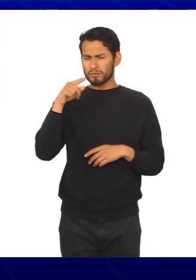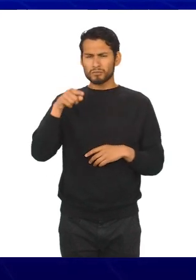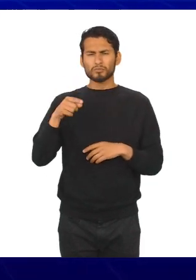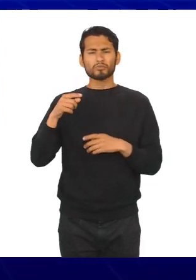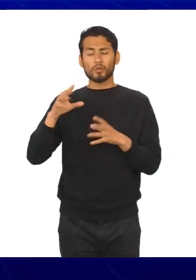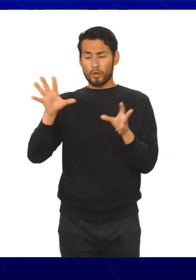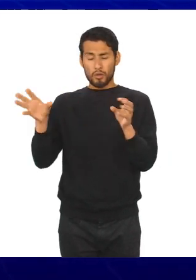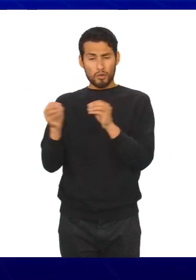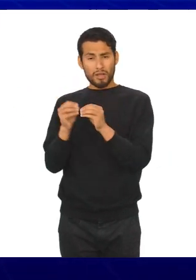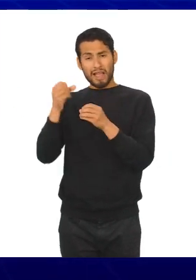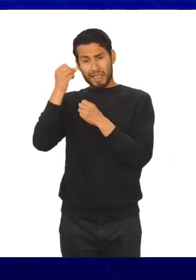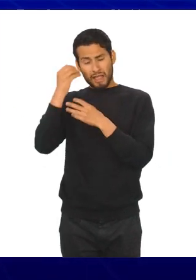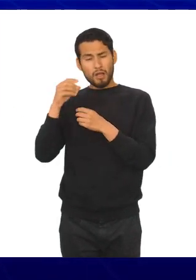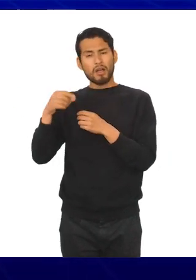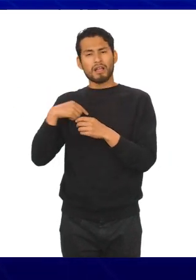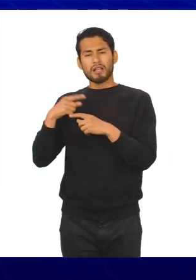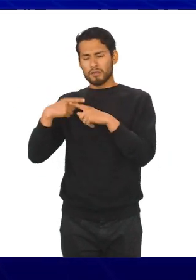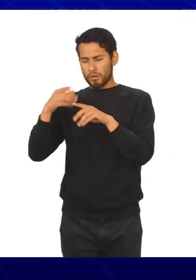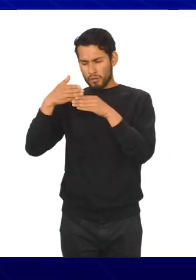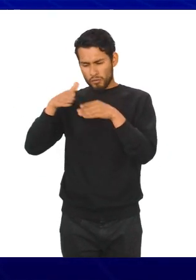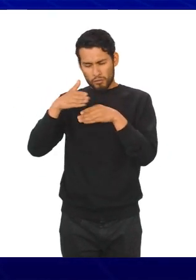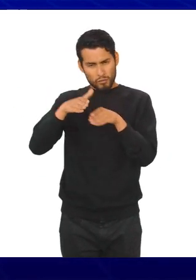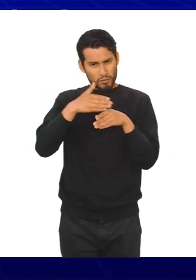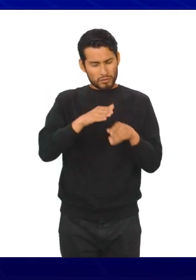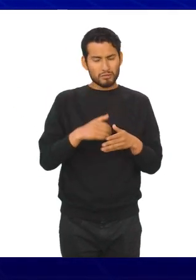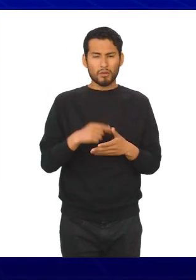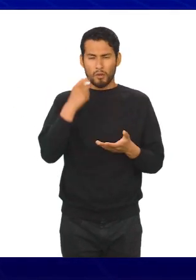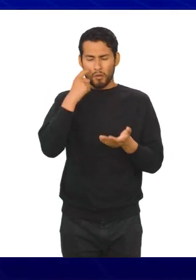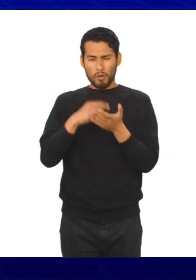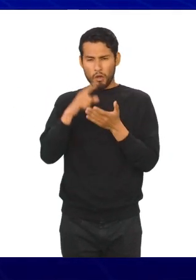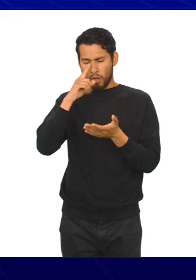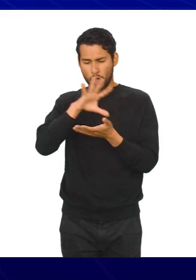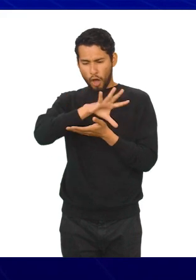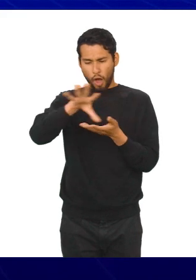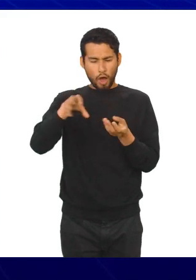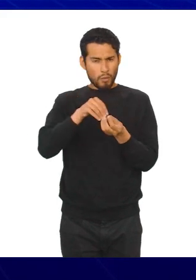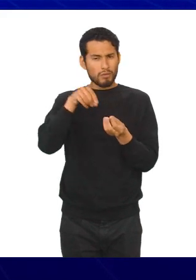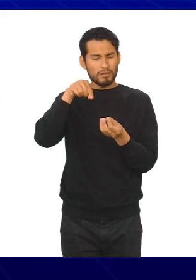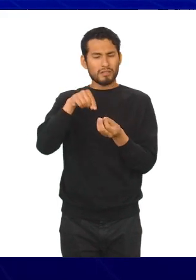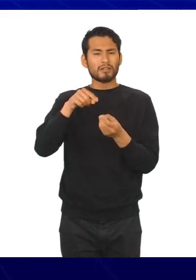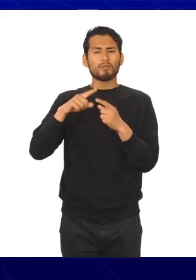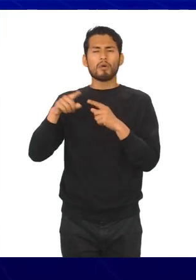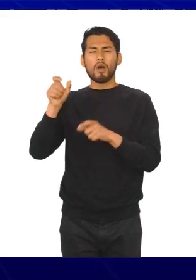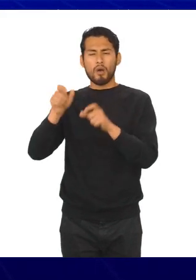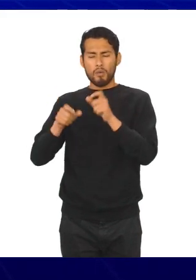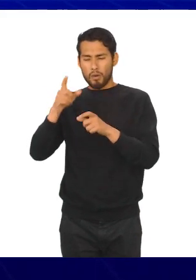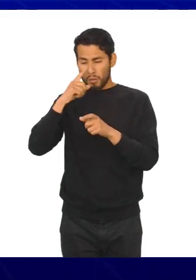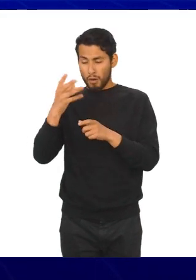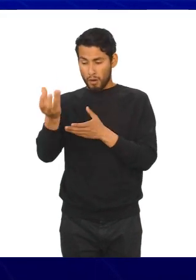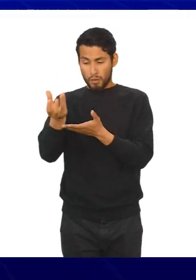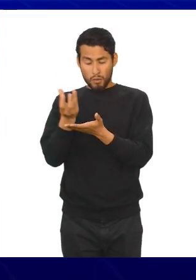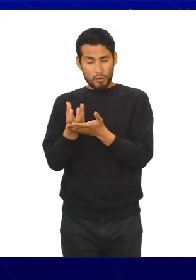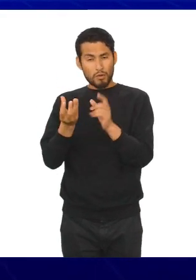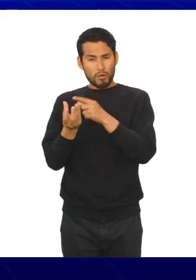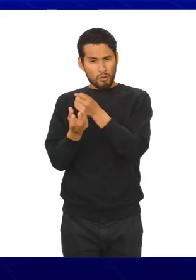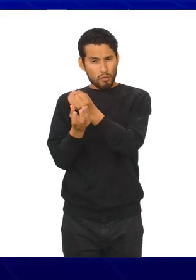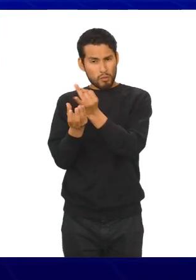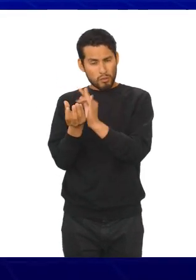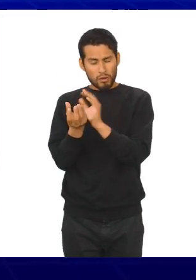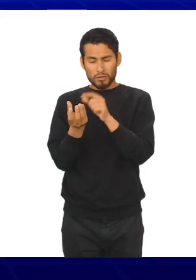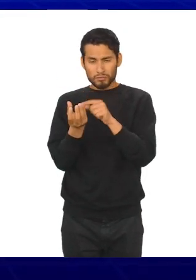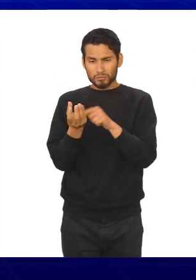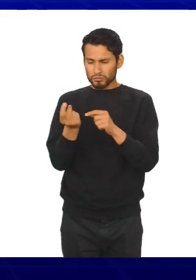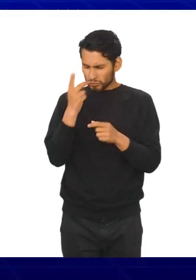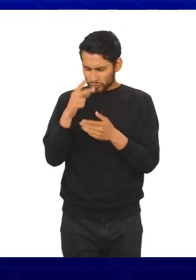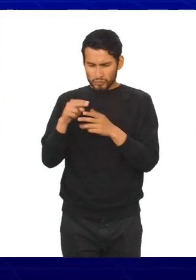distribución de un conjunto de datos. Sirven para obtener una primera vista general de la distribución de la población o muestra, respecto